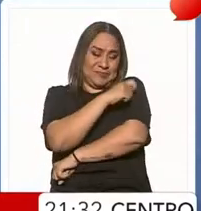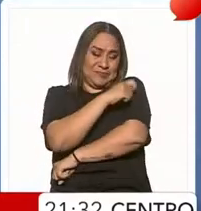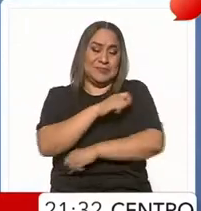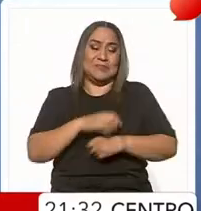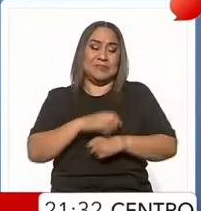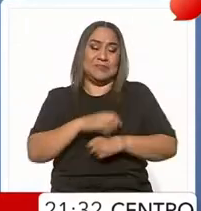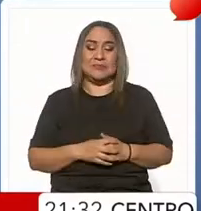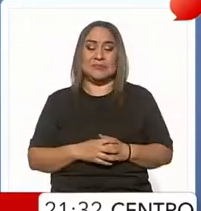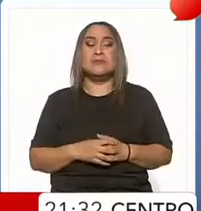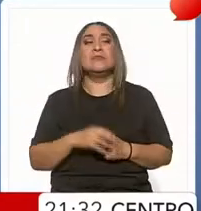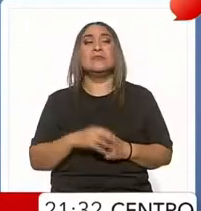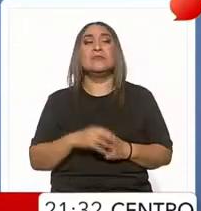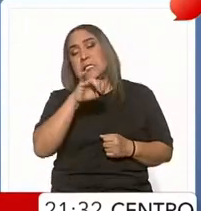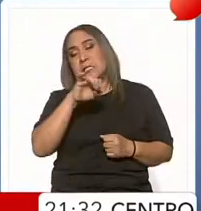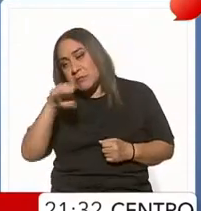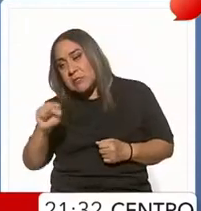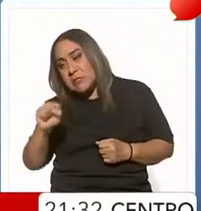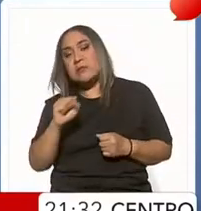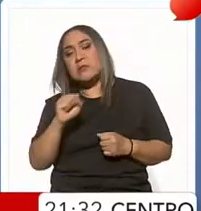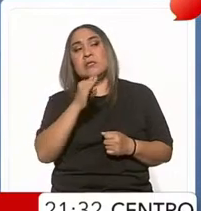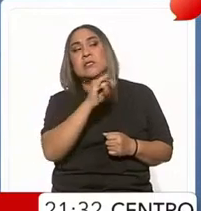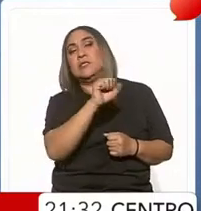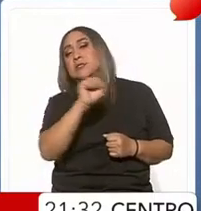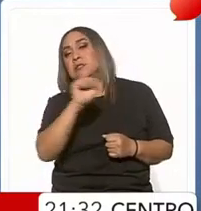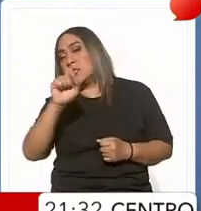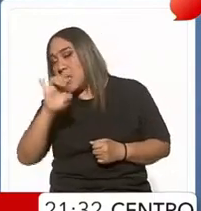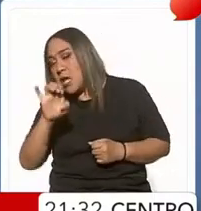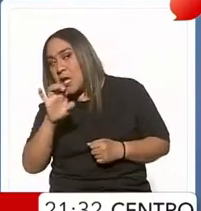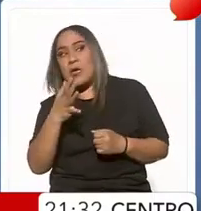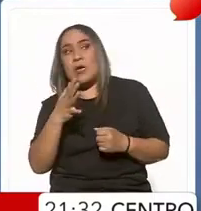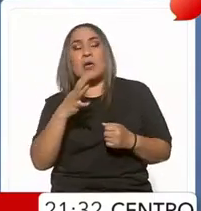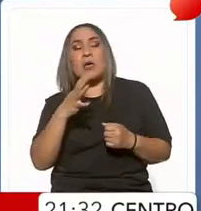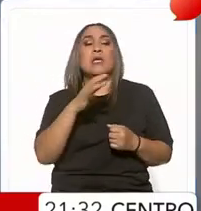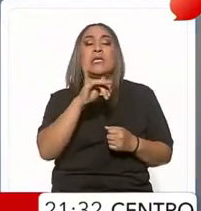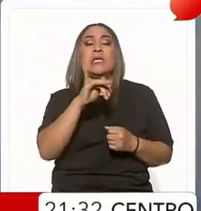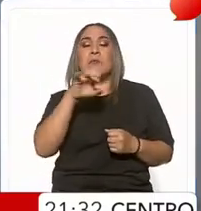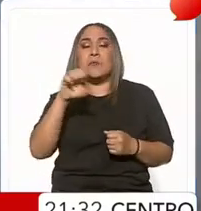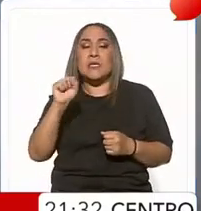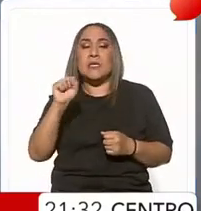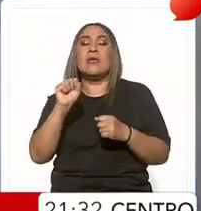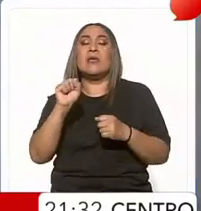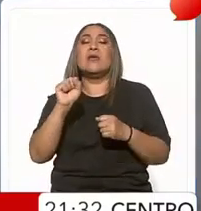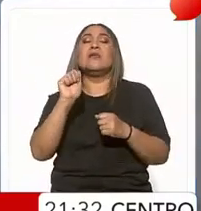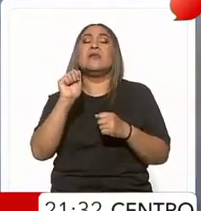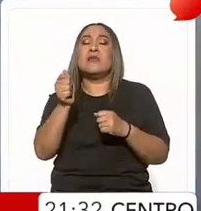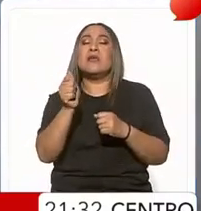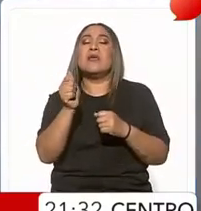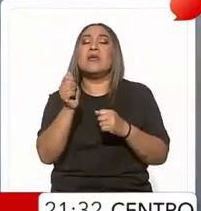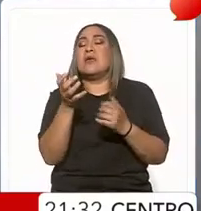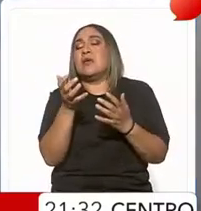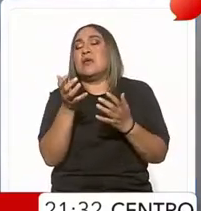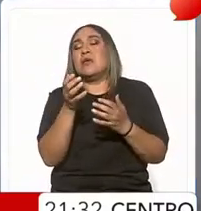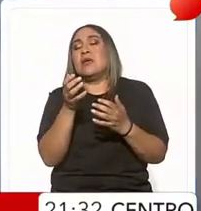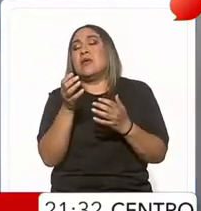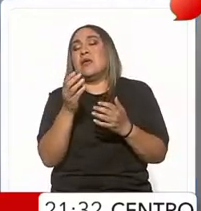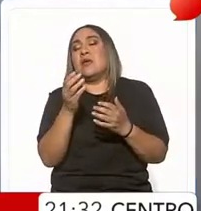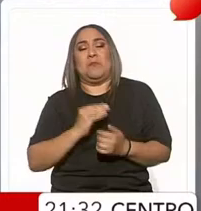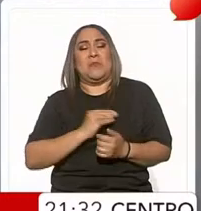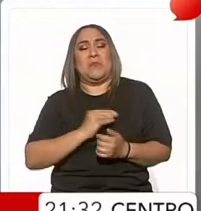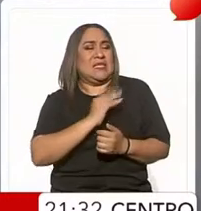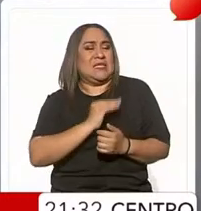instituciones, el IMSS, el Issste, ahora también en el IMSS Bienestar o en cualquiera de las instituciones que brindan